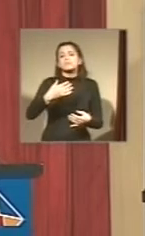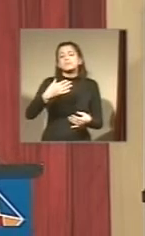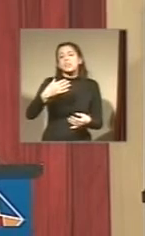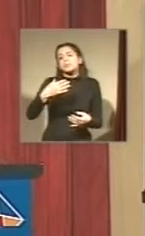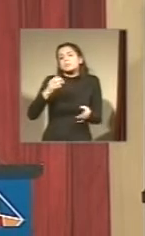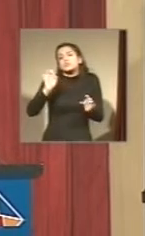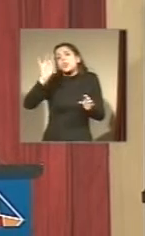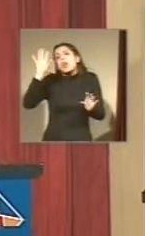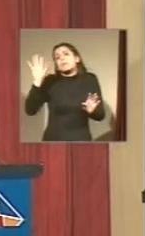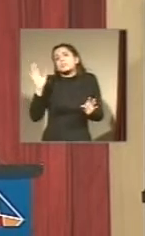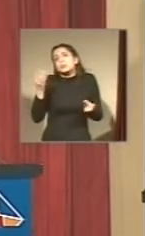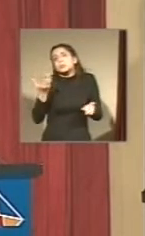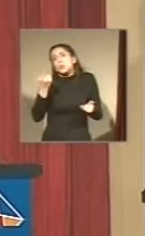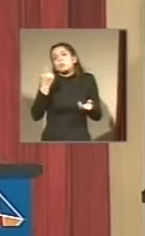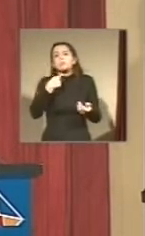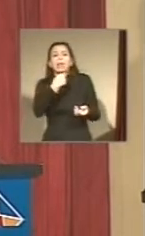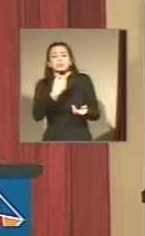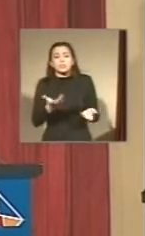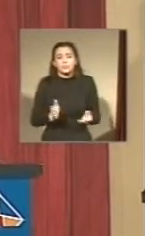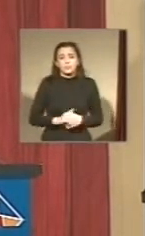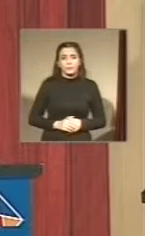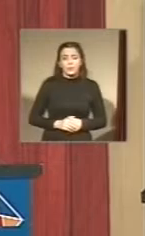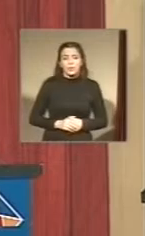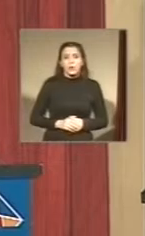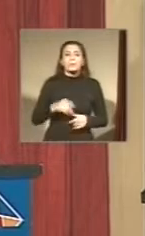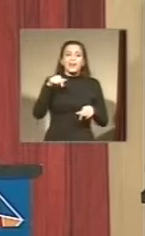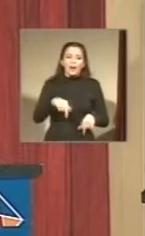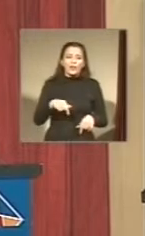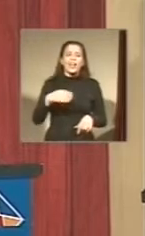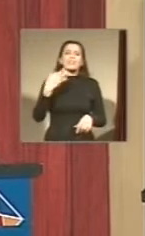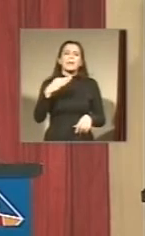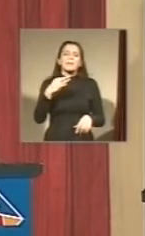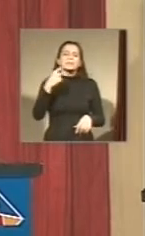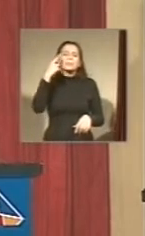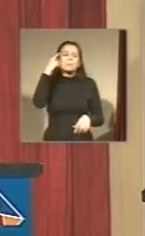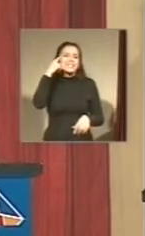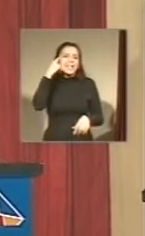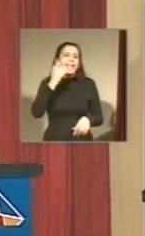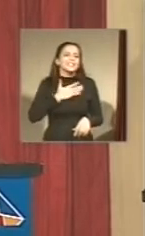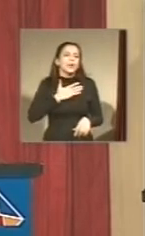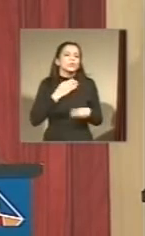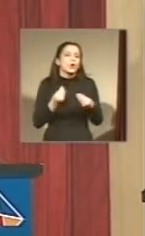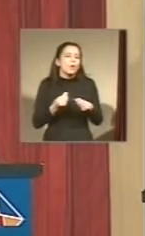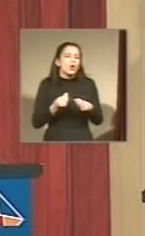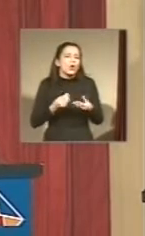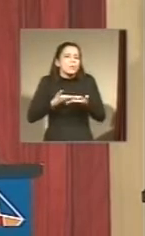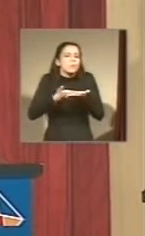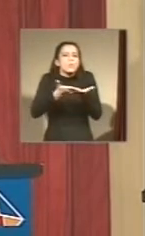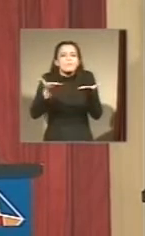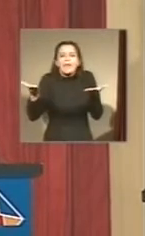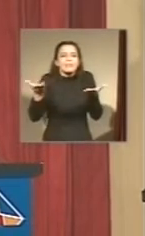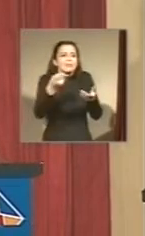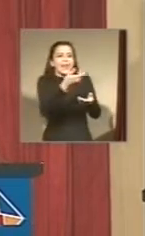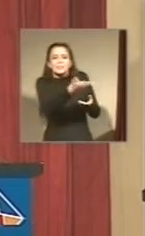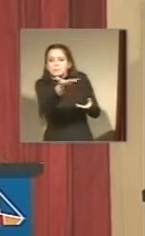totalmente que está mal porque hay que pensar en la salud como un bien social nosotros estamos proponiendo el